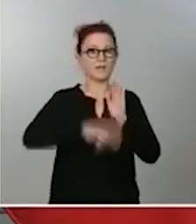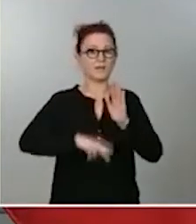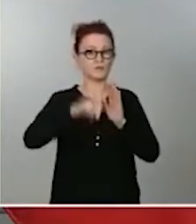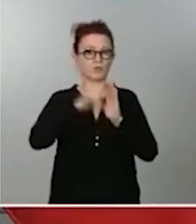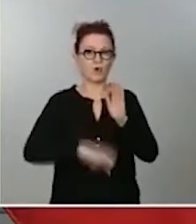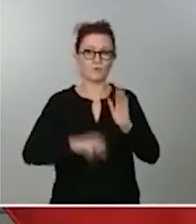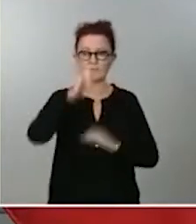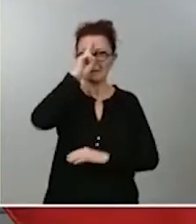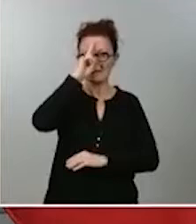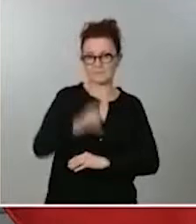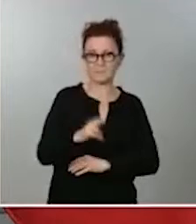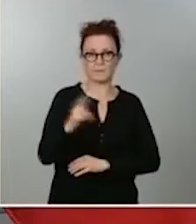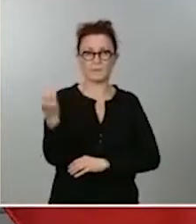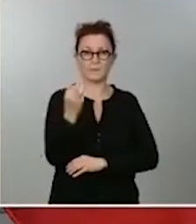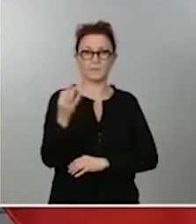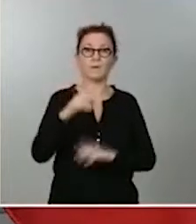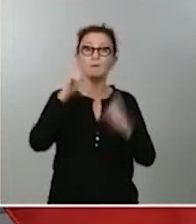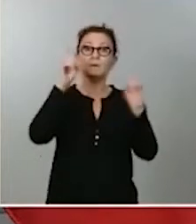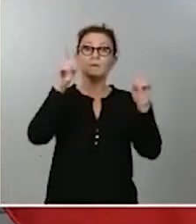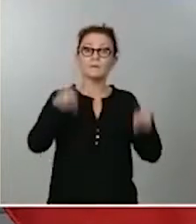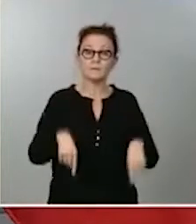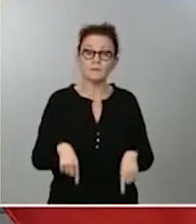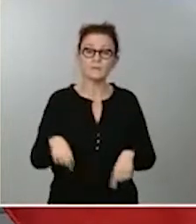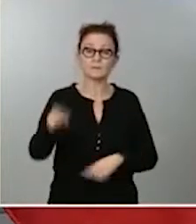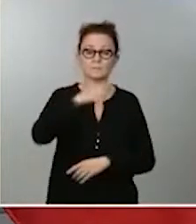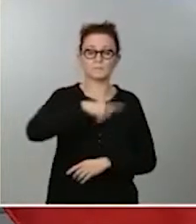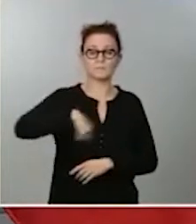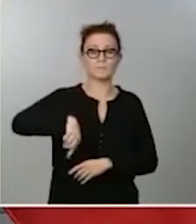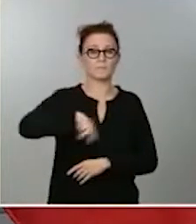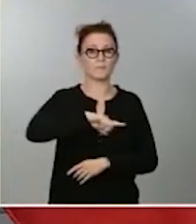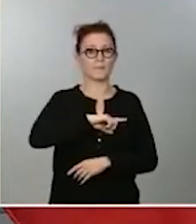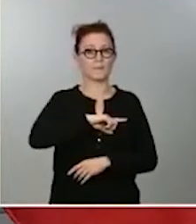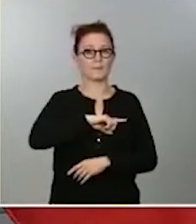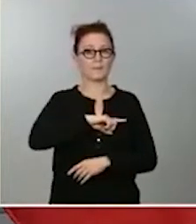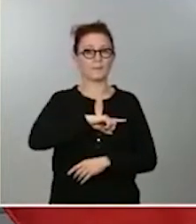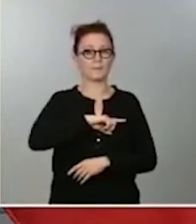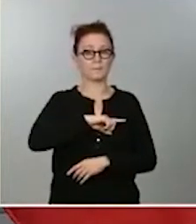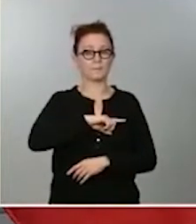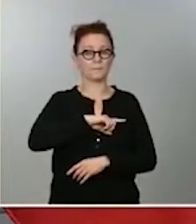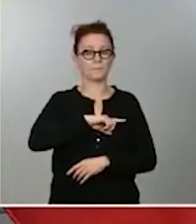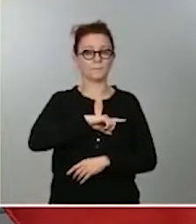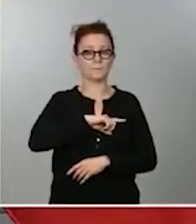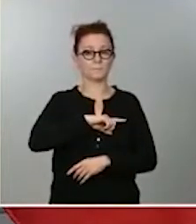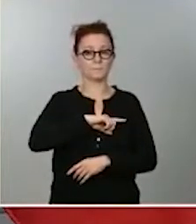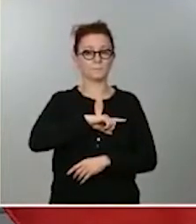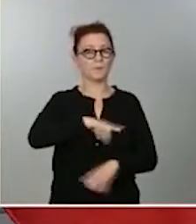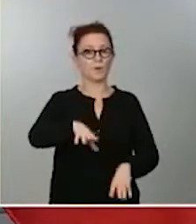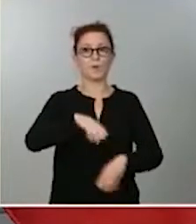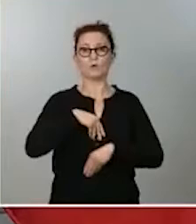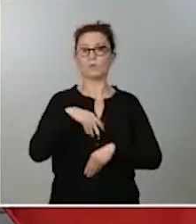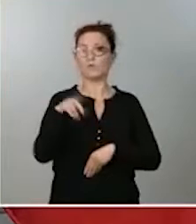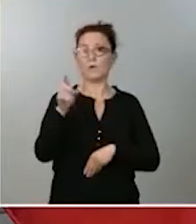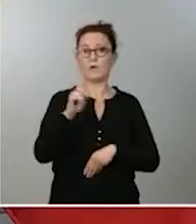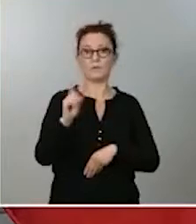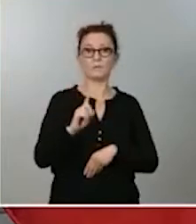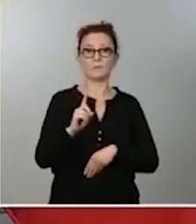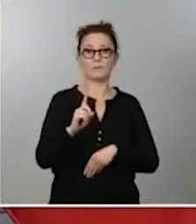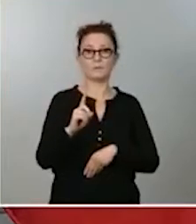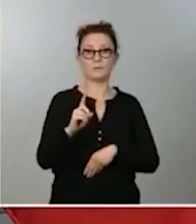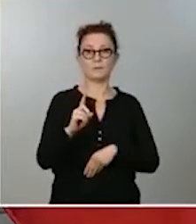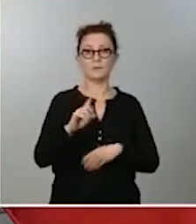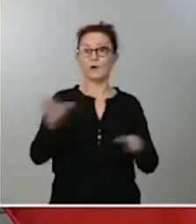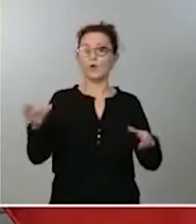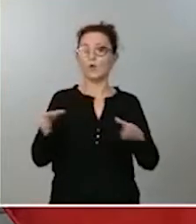condenamos también que se produzca ningún tipo de desviación por parte de algún grupo, sea reducido, de estas